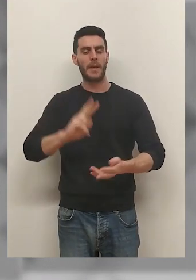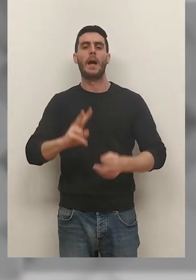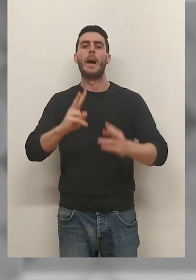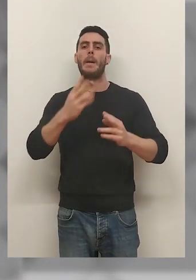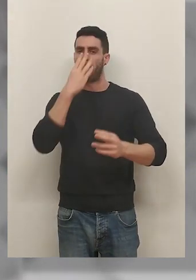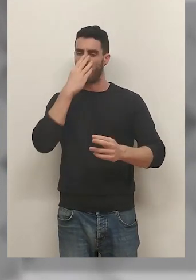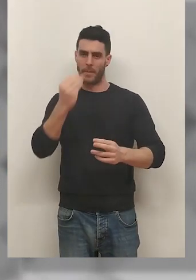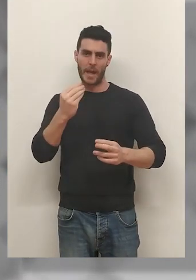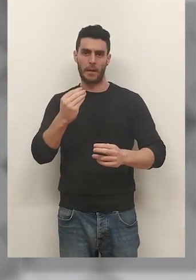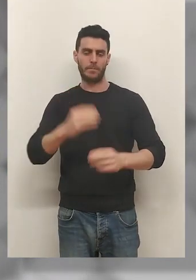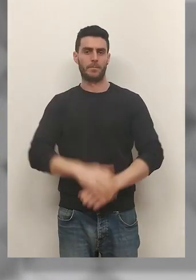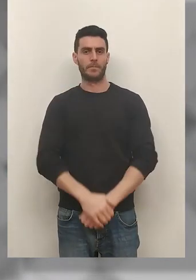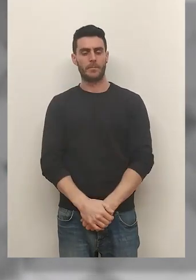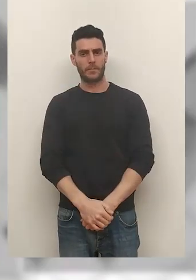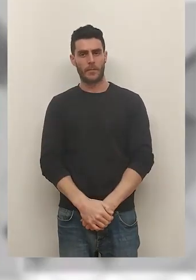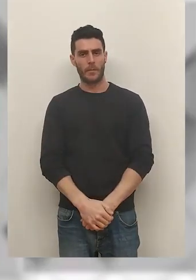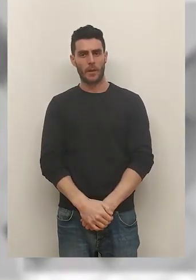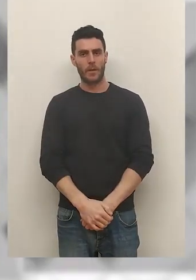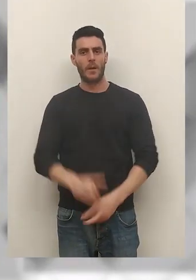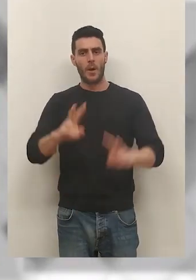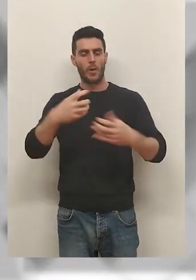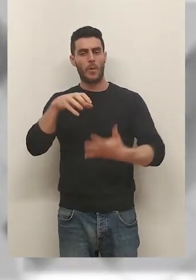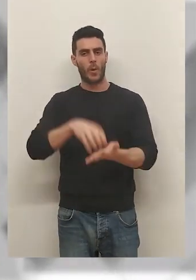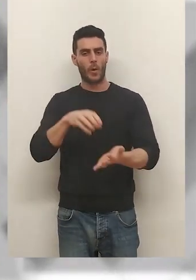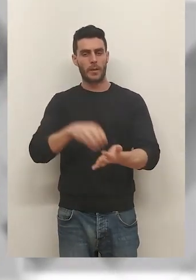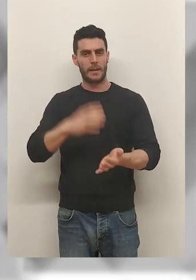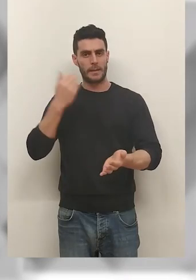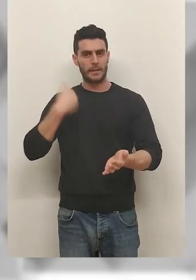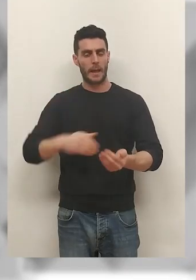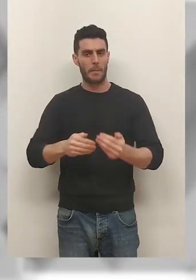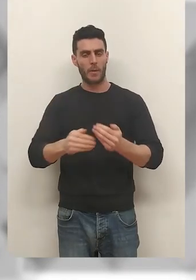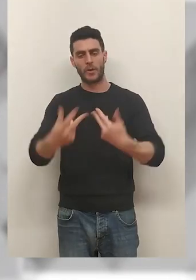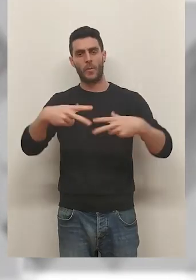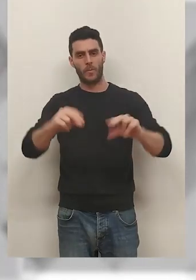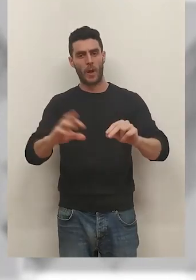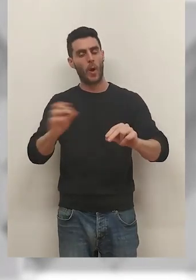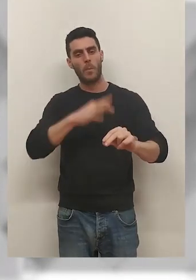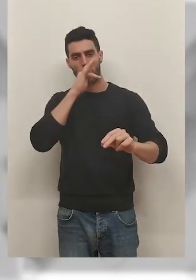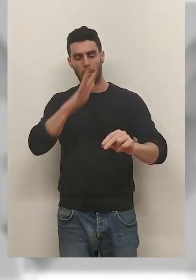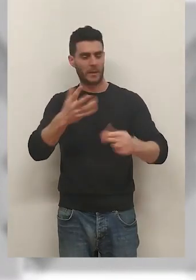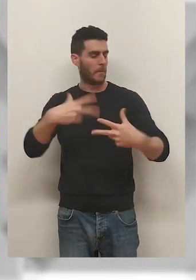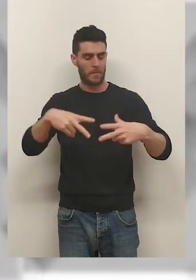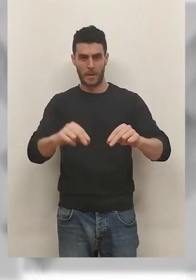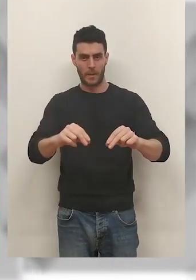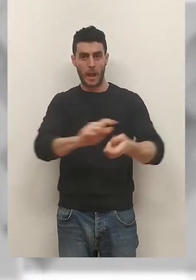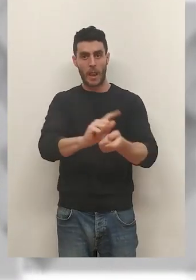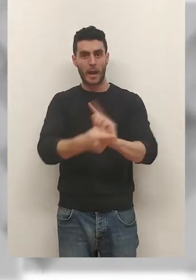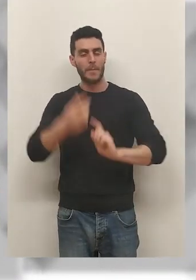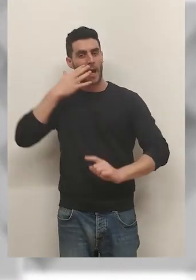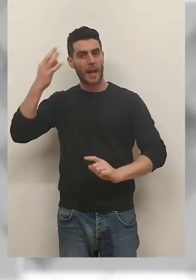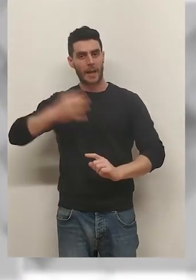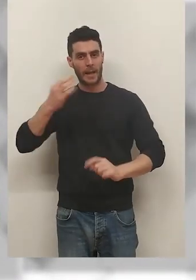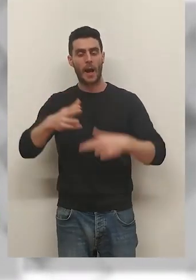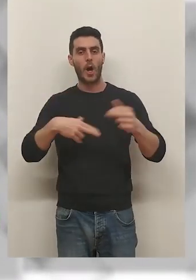Mediana de Iregua. Este nuevo cuartel deja de ser una previsión o una promesa para convertirse en una